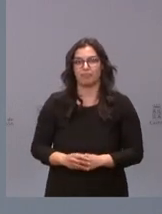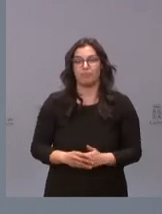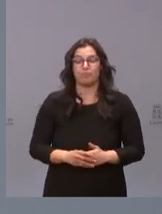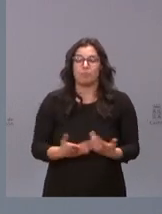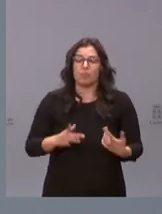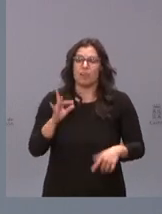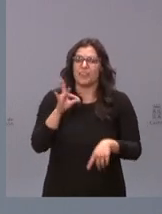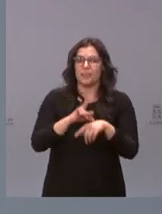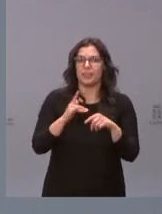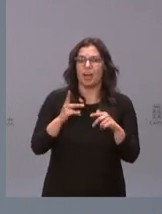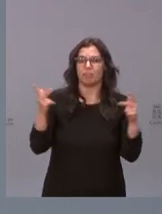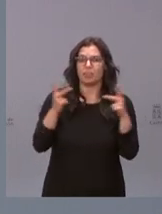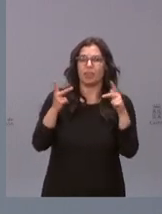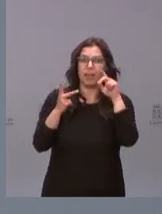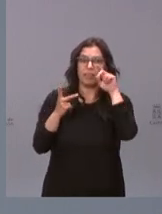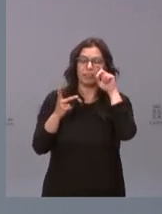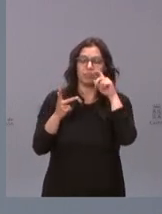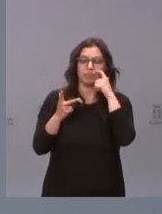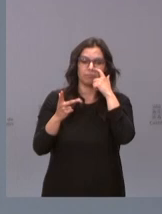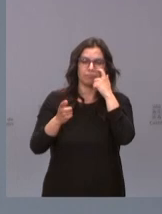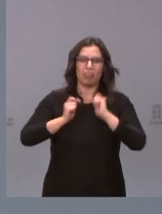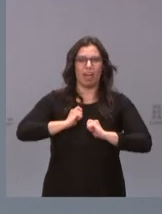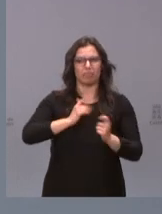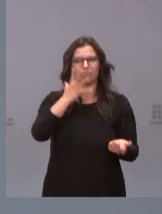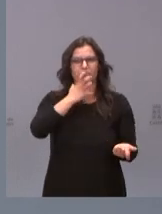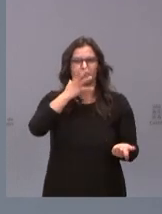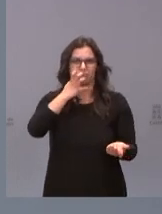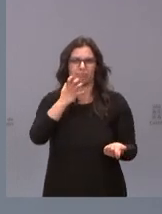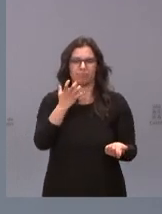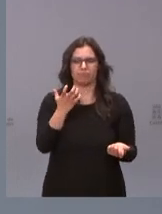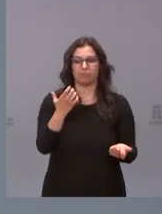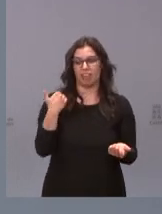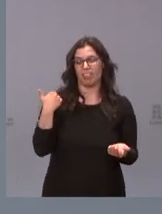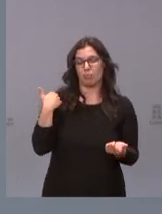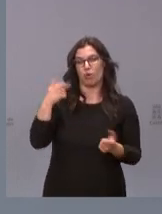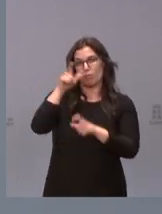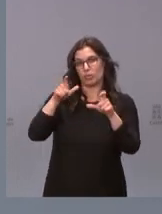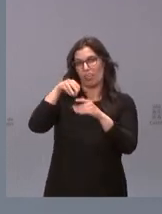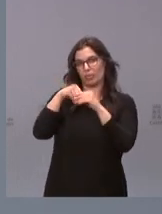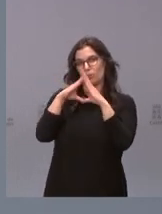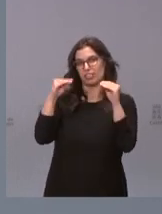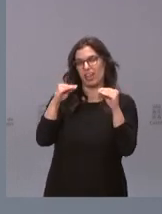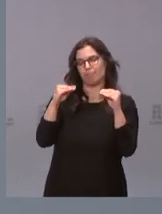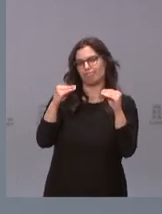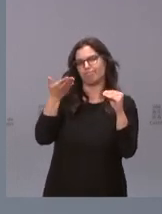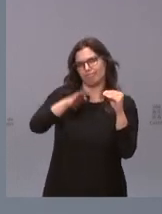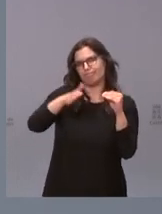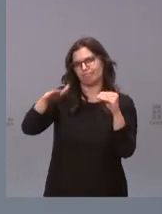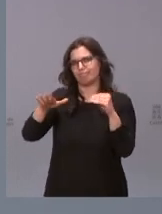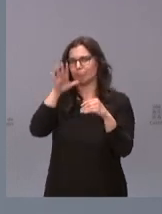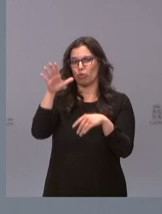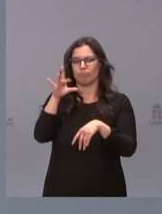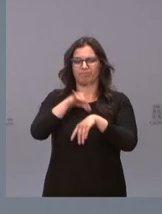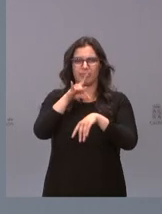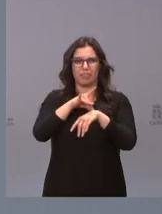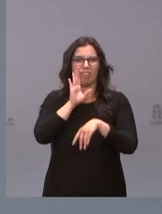entristeciéndonos. Hemos perdido recientemente personas en la comunidad universitaria por las enfermedades mencionadas por el